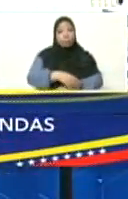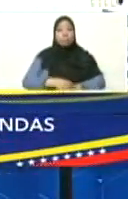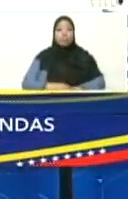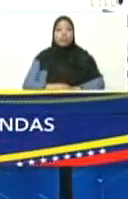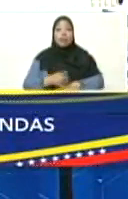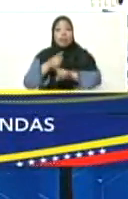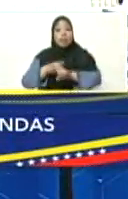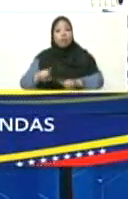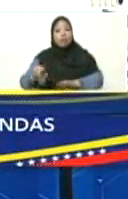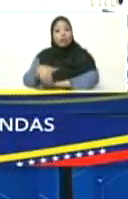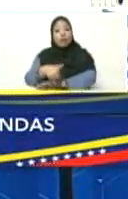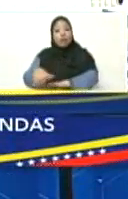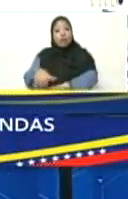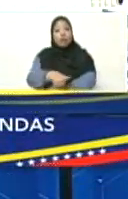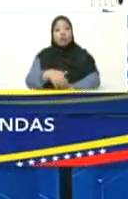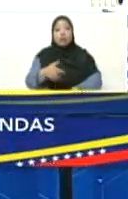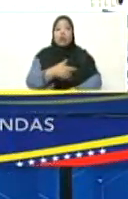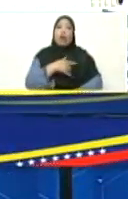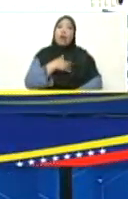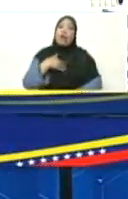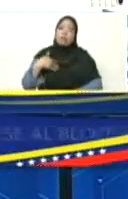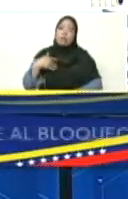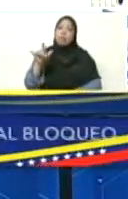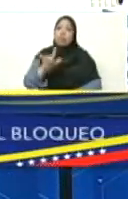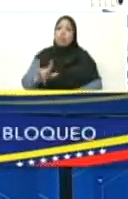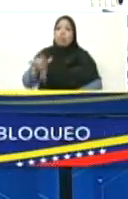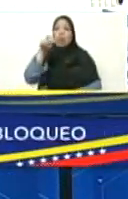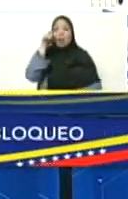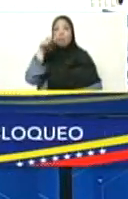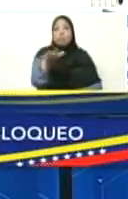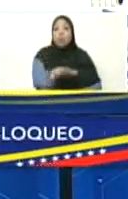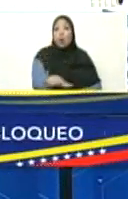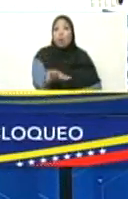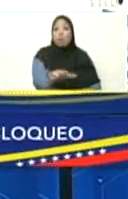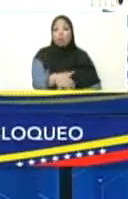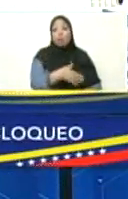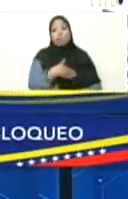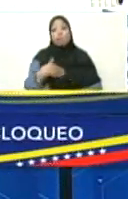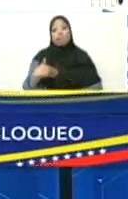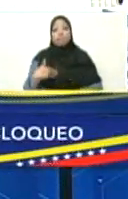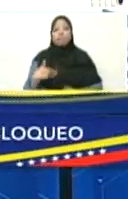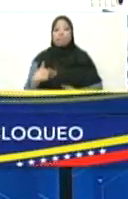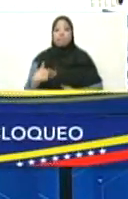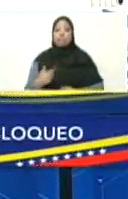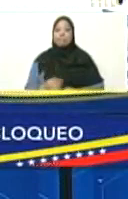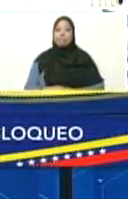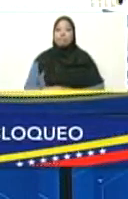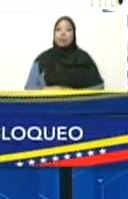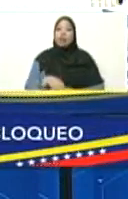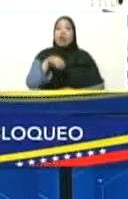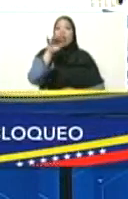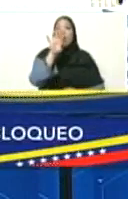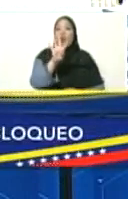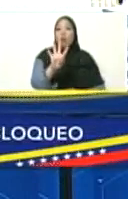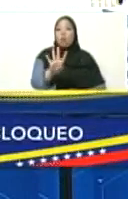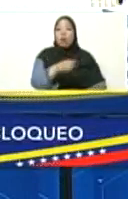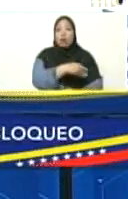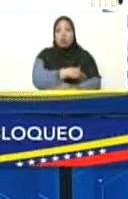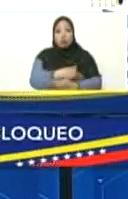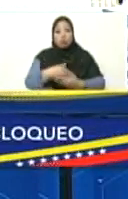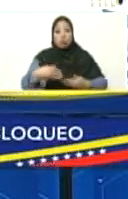Muy querido por el pueblo, pues. Aquí estamos, precisamente en la vivienda, cuatro millones cien mil.